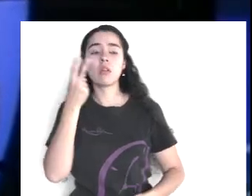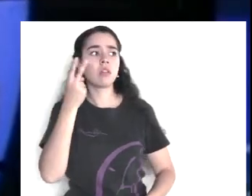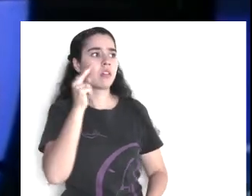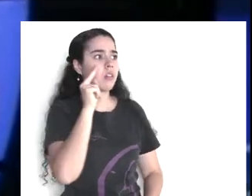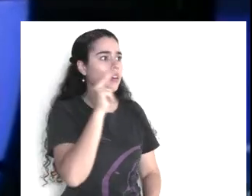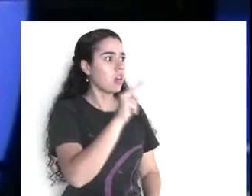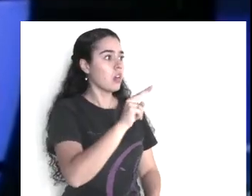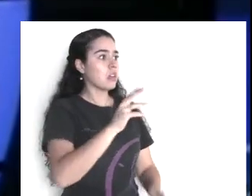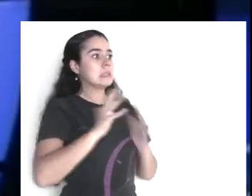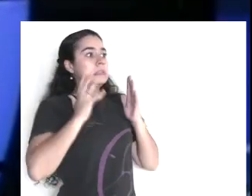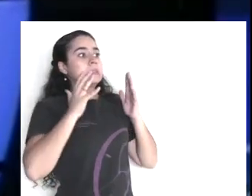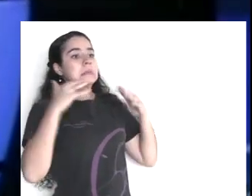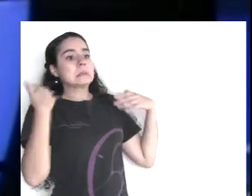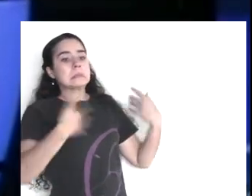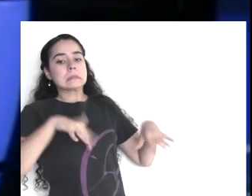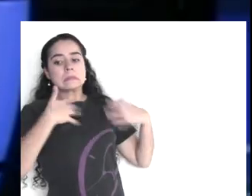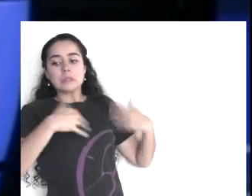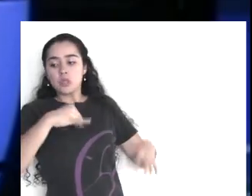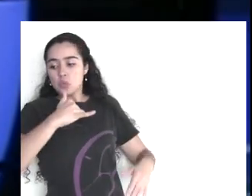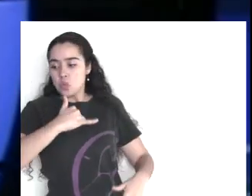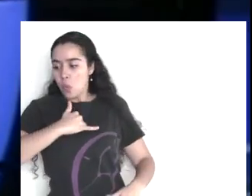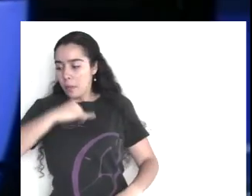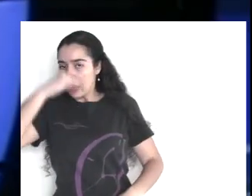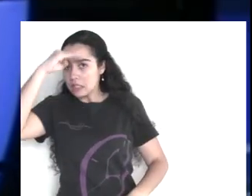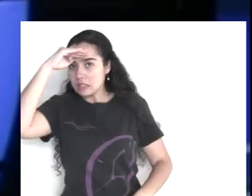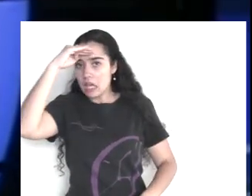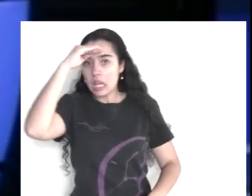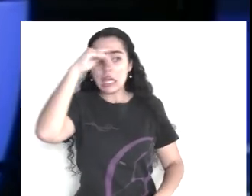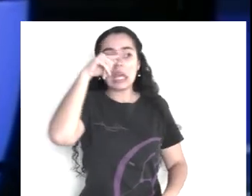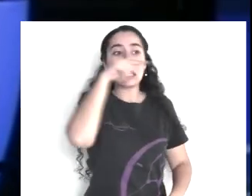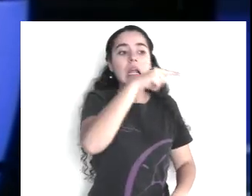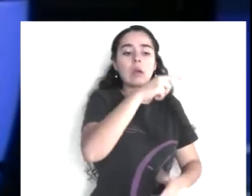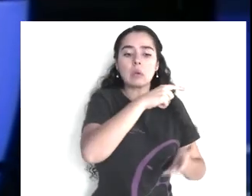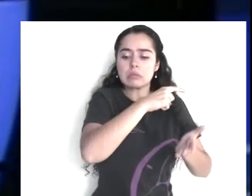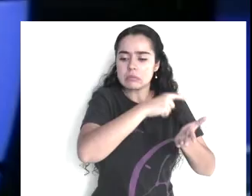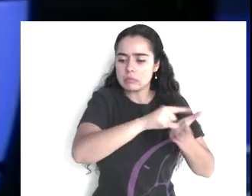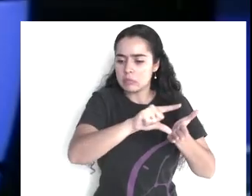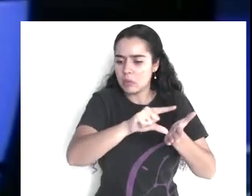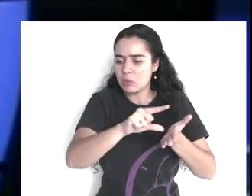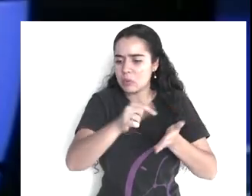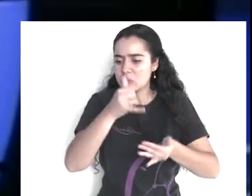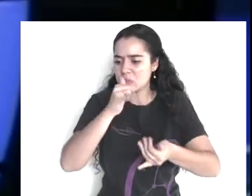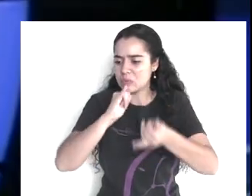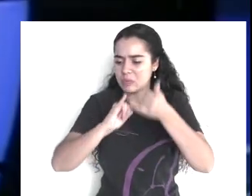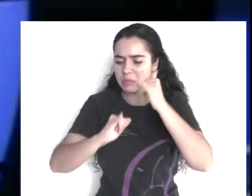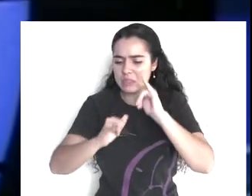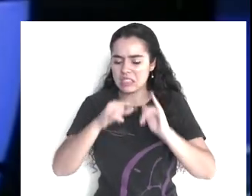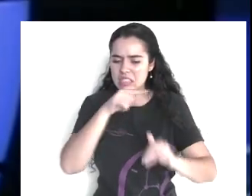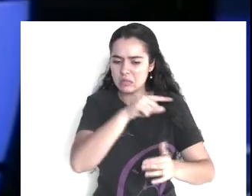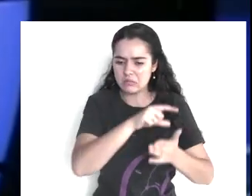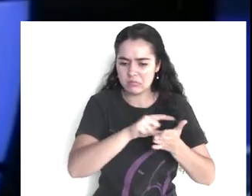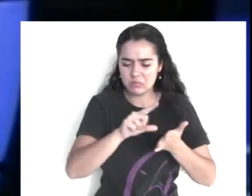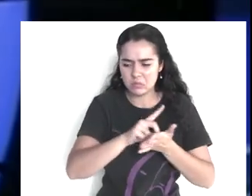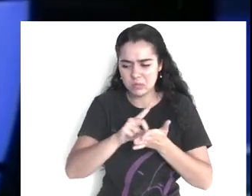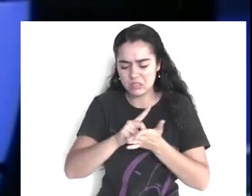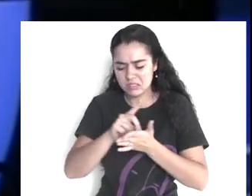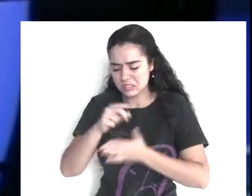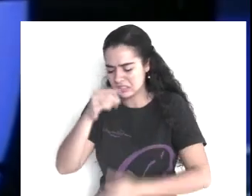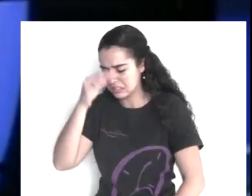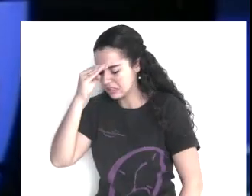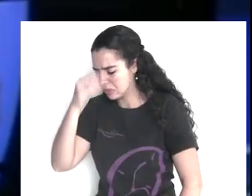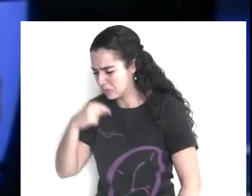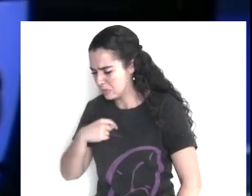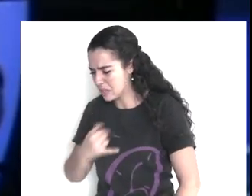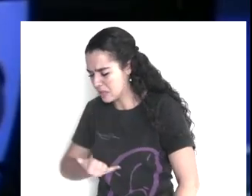ser, ay, oh, que pena, dice, que vergüenza, oh, no, no, no, que mala onda soy,